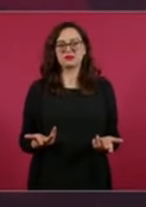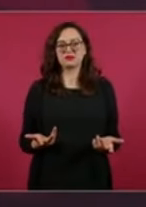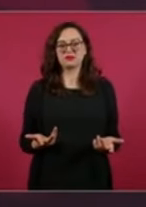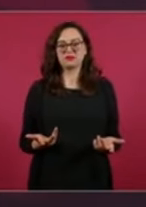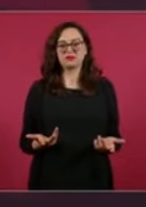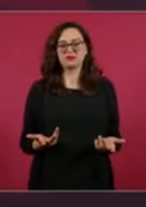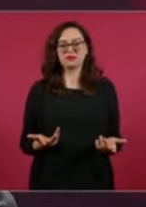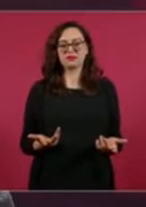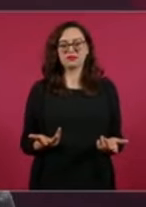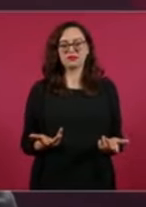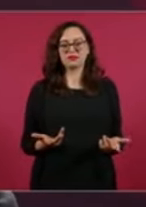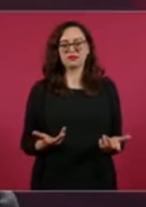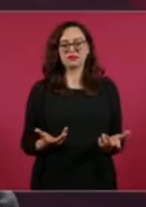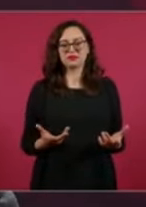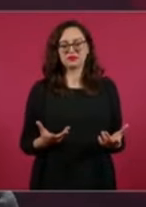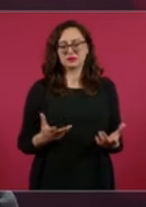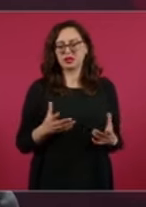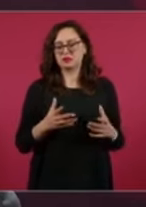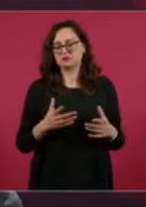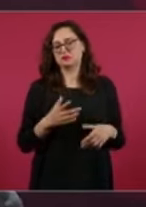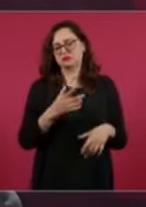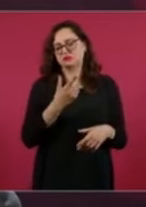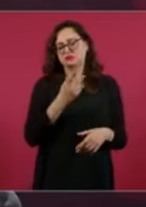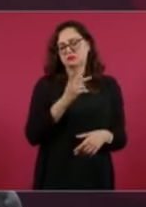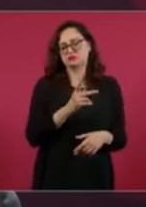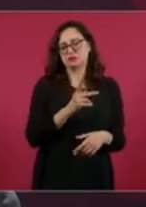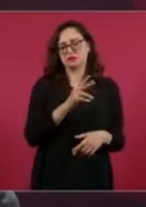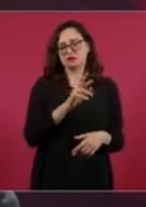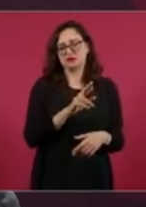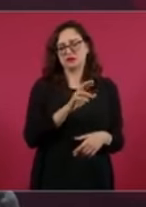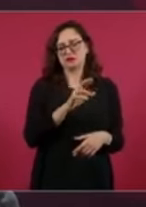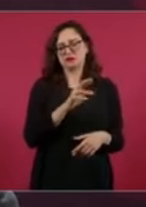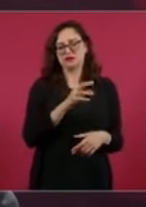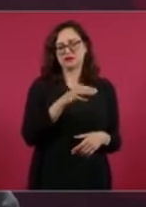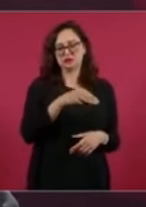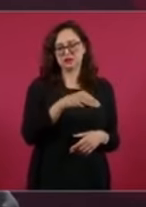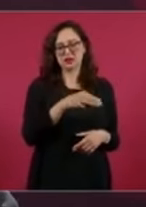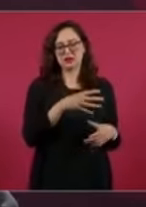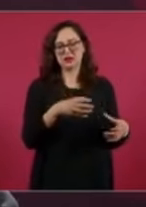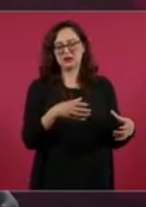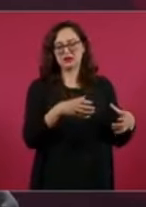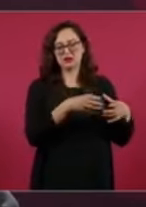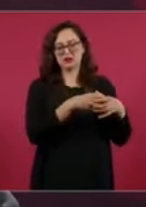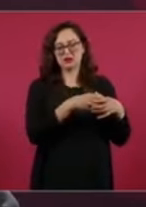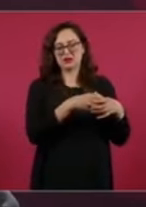una de sus fases, que era partido de la Revolución Mexicana, al general Lázaro Cárdenas,